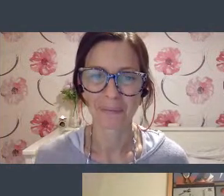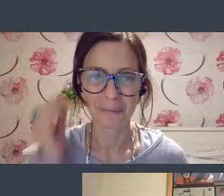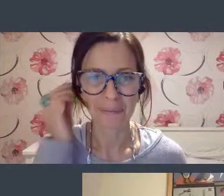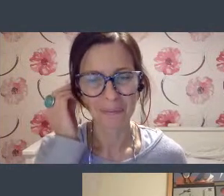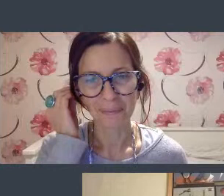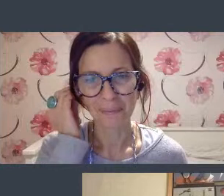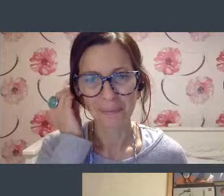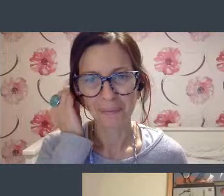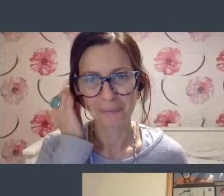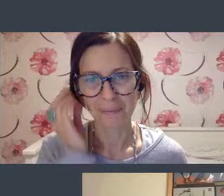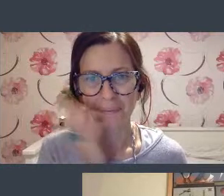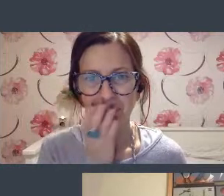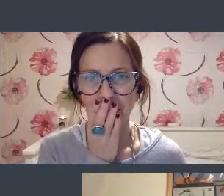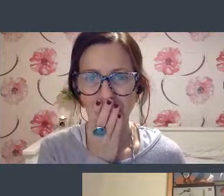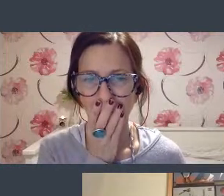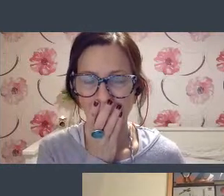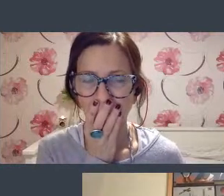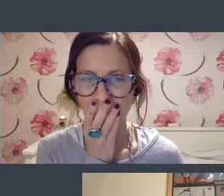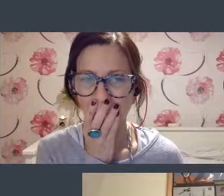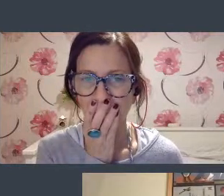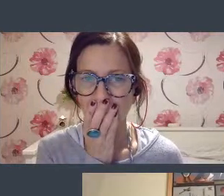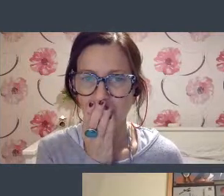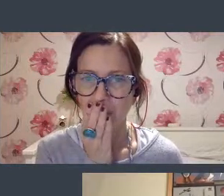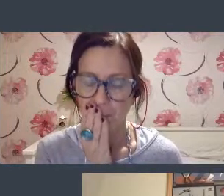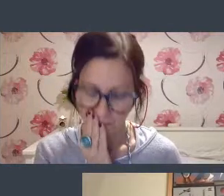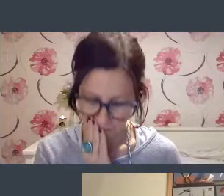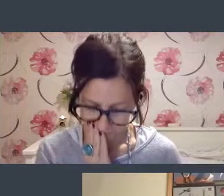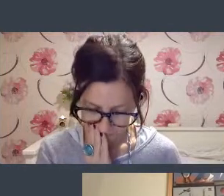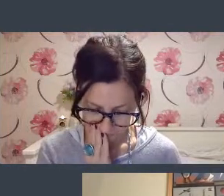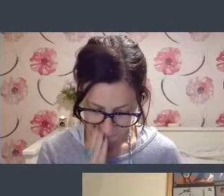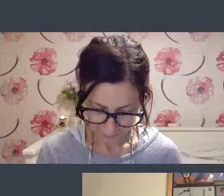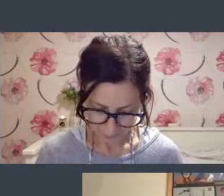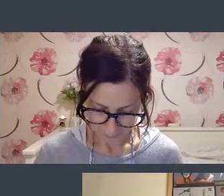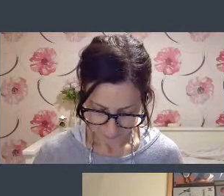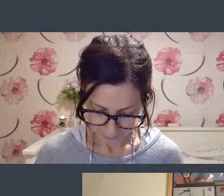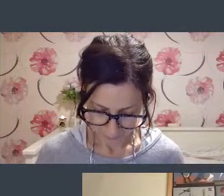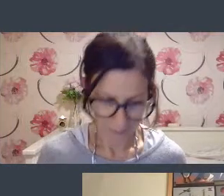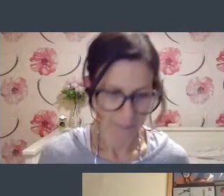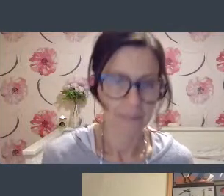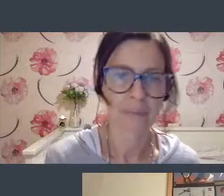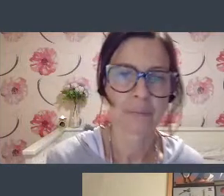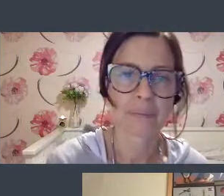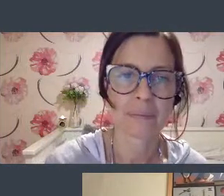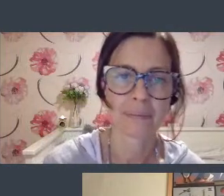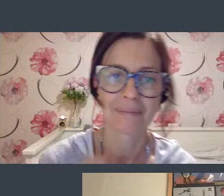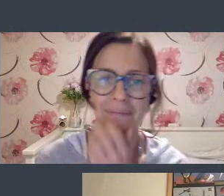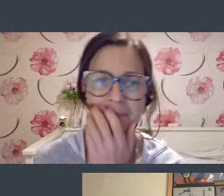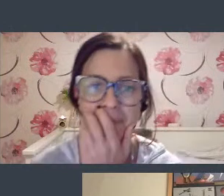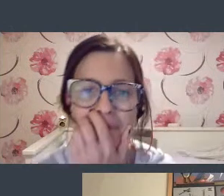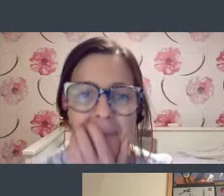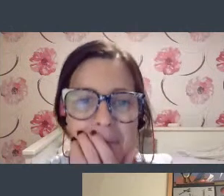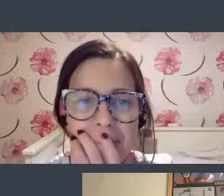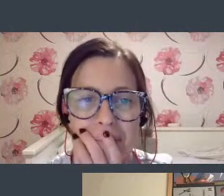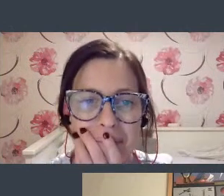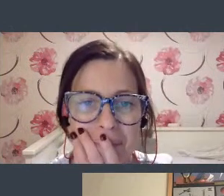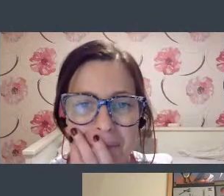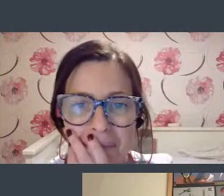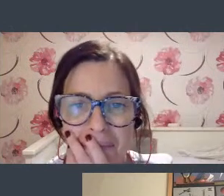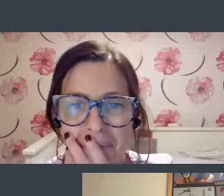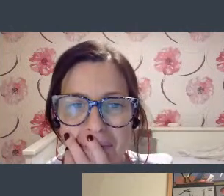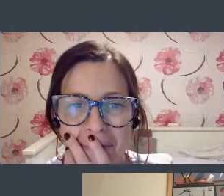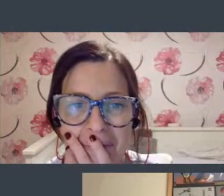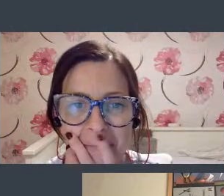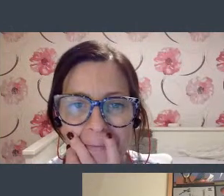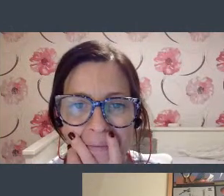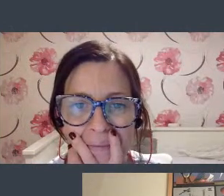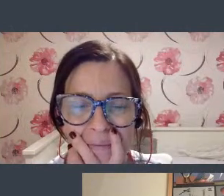continuar esa reflexión que nos ha dado Natalia que me pareció fantástico Natalia que lo hayas hecho sin presentaciones mucho